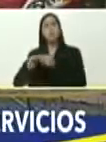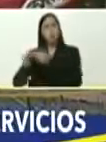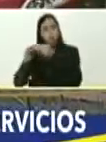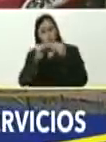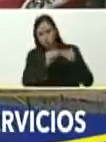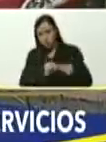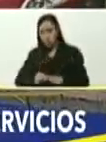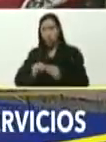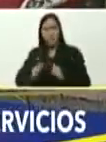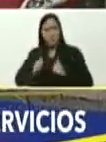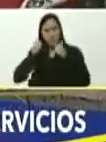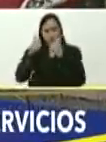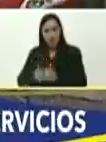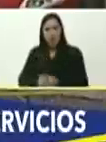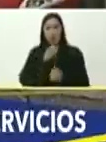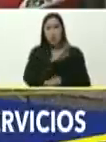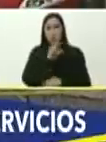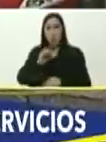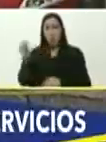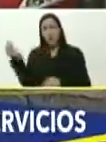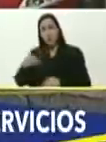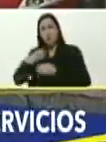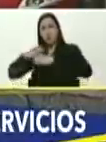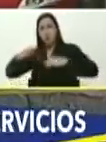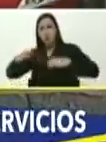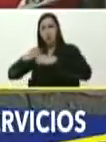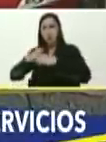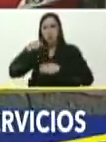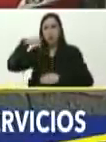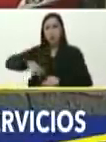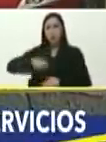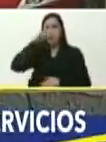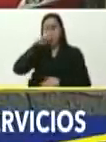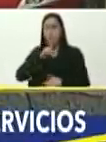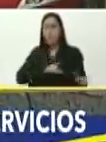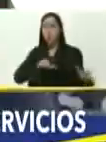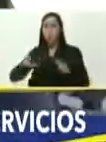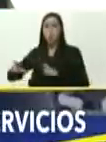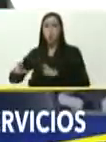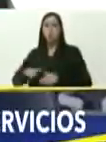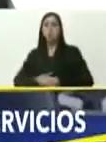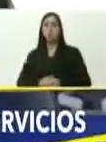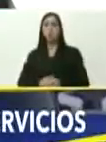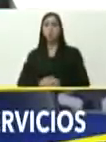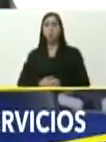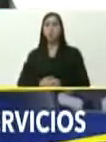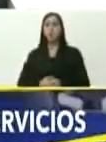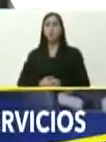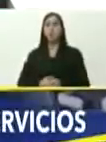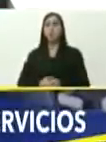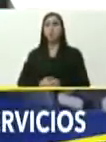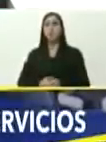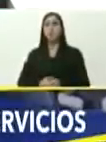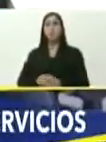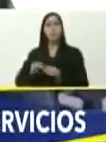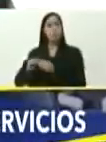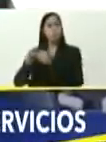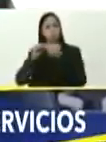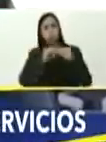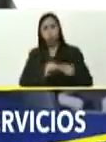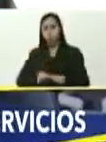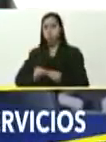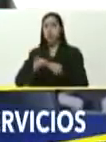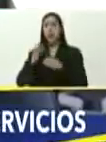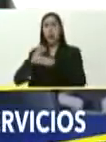de 400 adicionales, que pudiesen estar listas, para este mismo año, estaríamos hablando, que el año 2021, en lo que es la recuperación, flote,